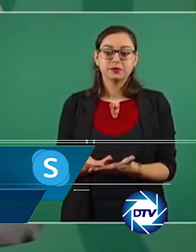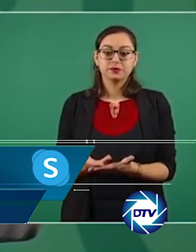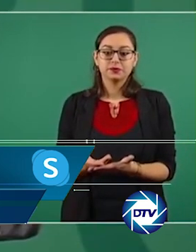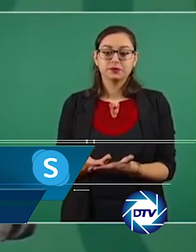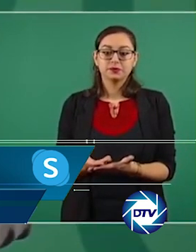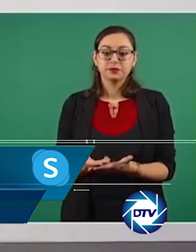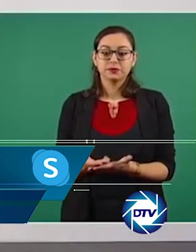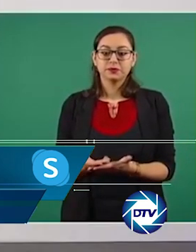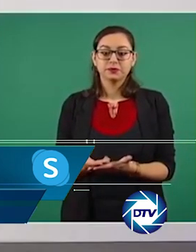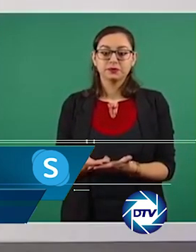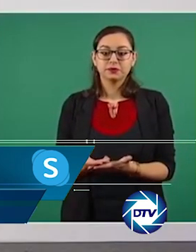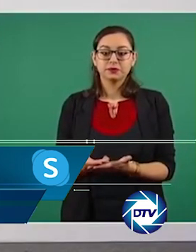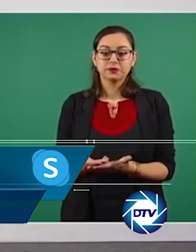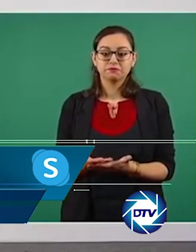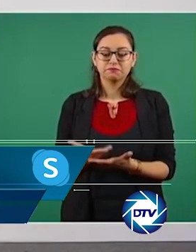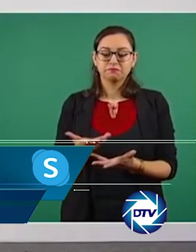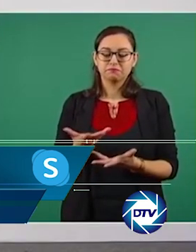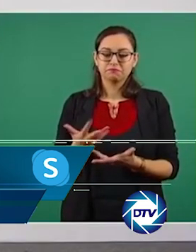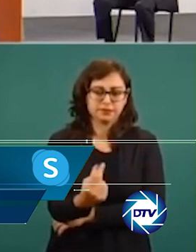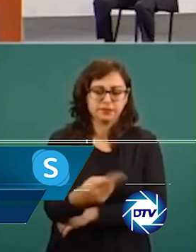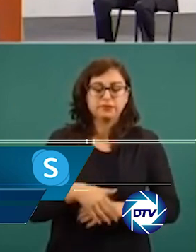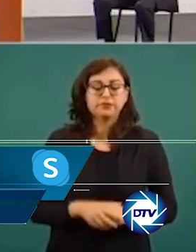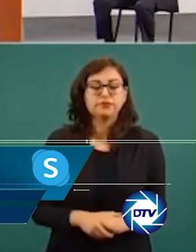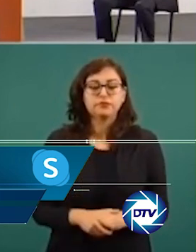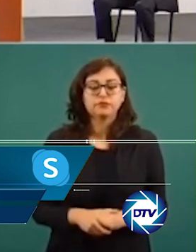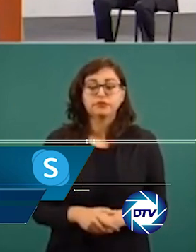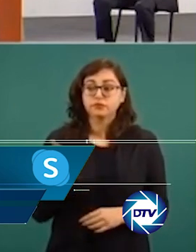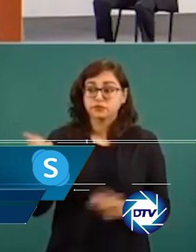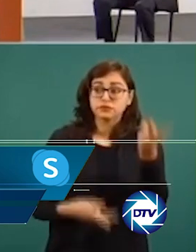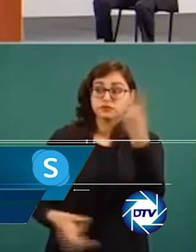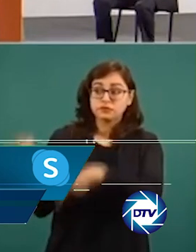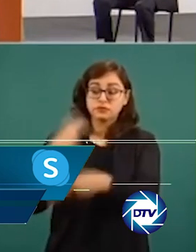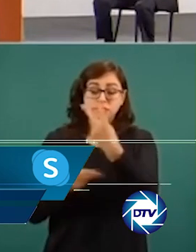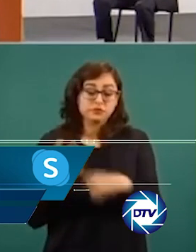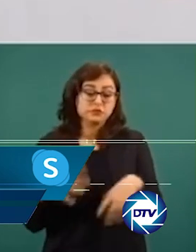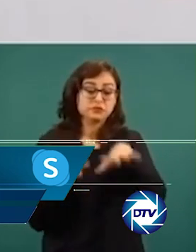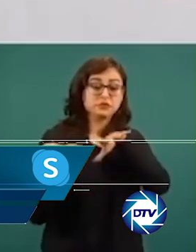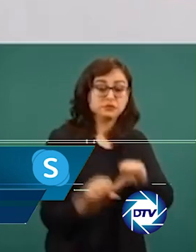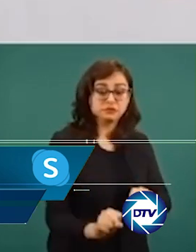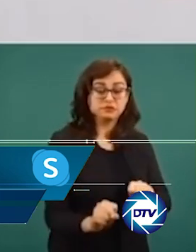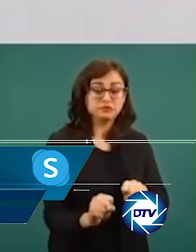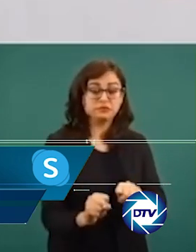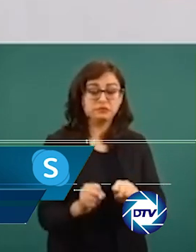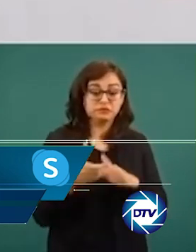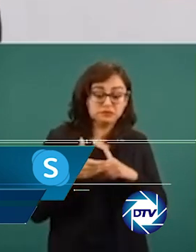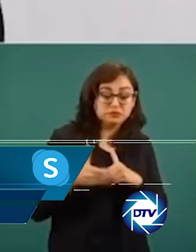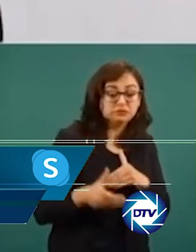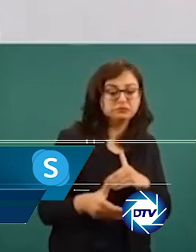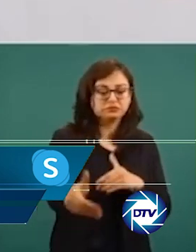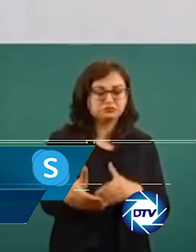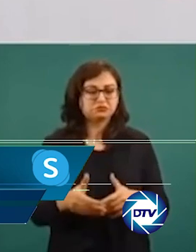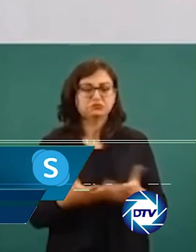compra que hizo Pemex en el año, si tú lo recuerdas, en 2013 del quebradero astillero, hijos de José Barreras,